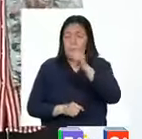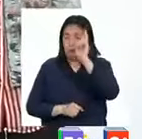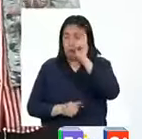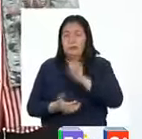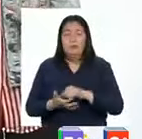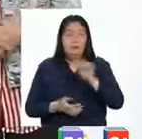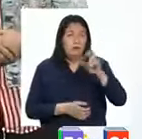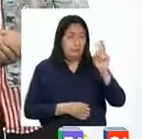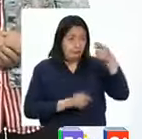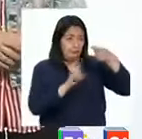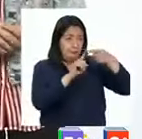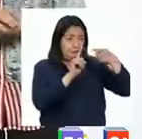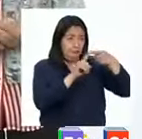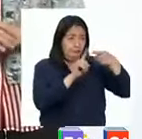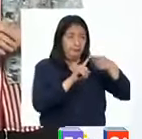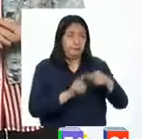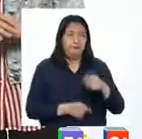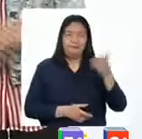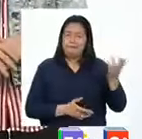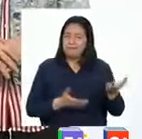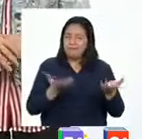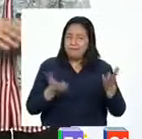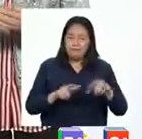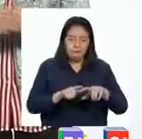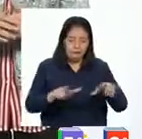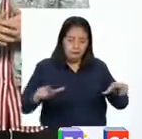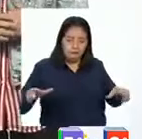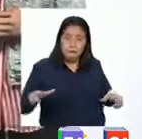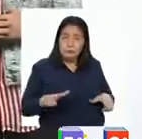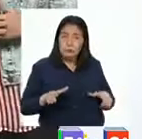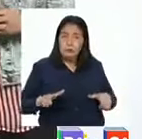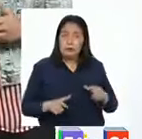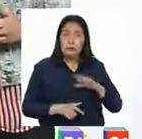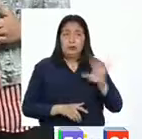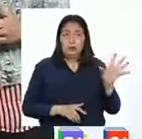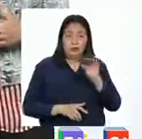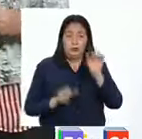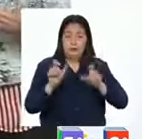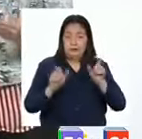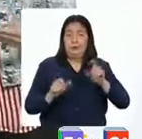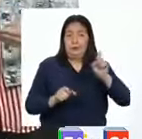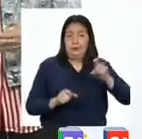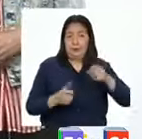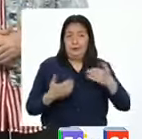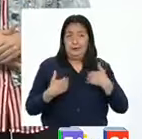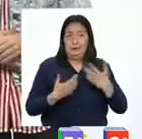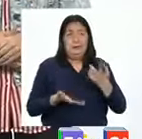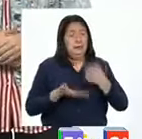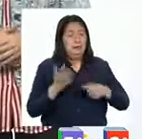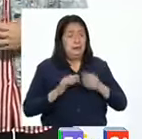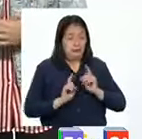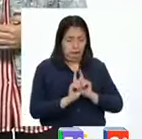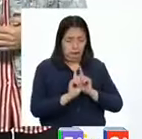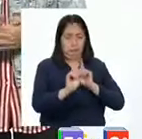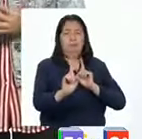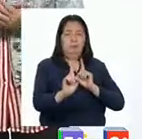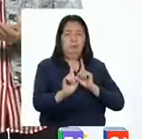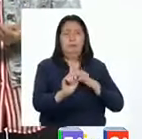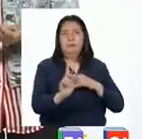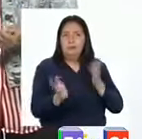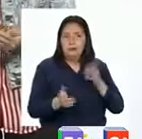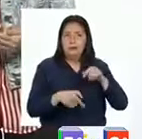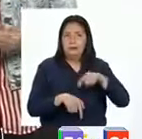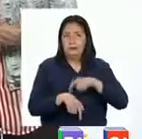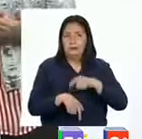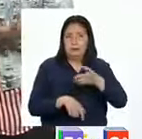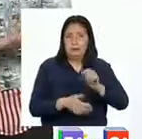La primera era, se refiere al espacio que todos debemos tener, es decir, a la distancia que debemos mantener